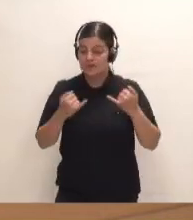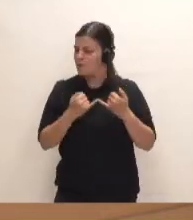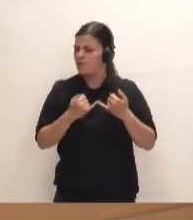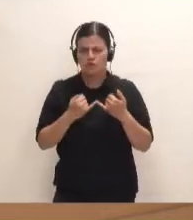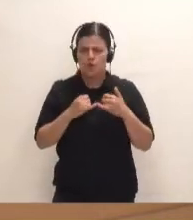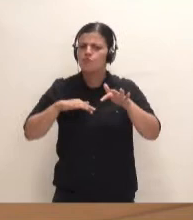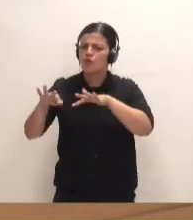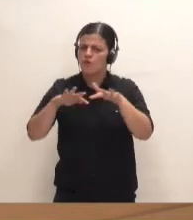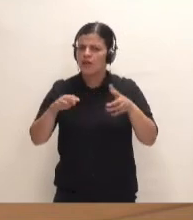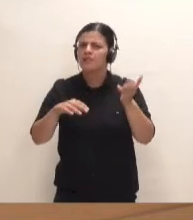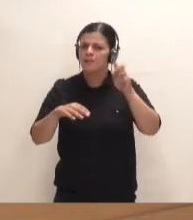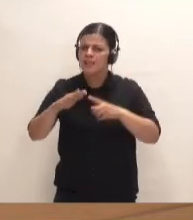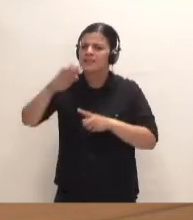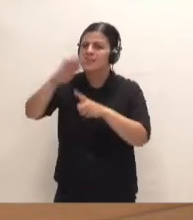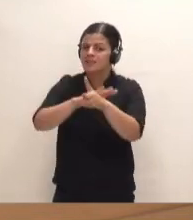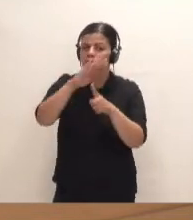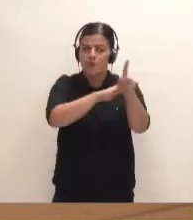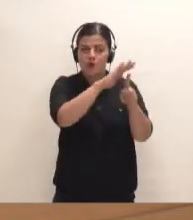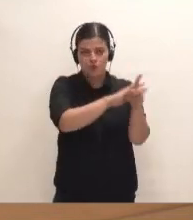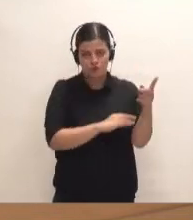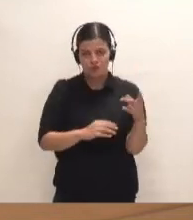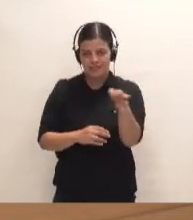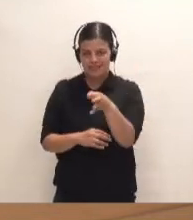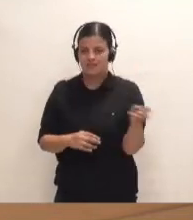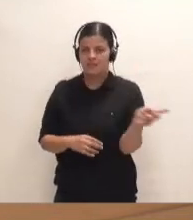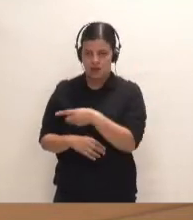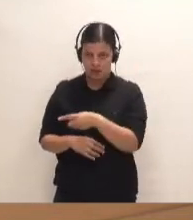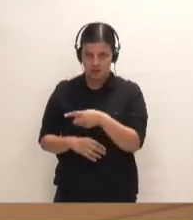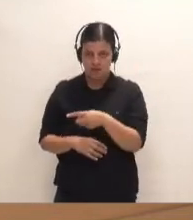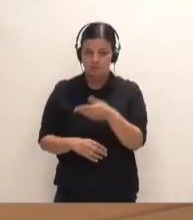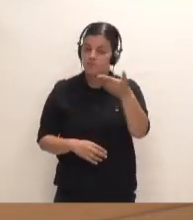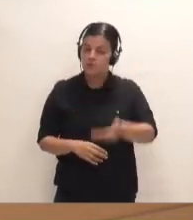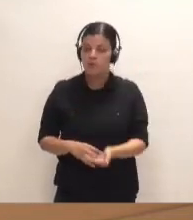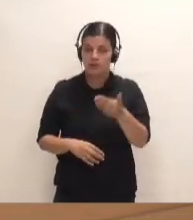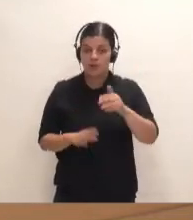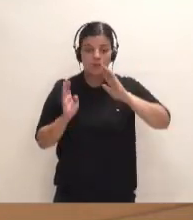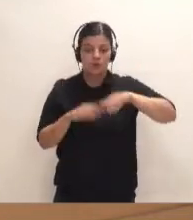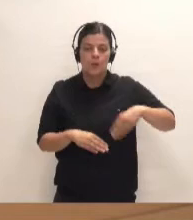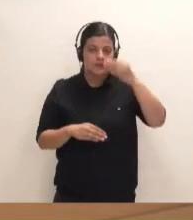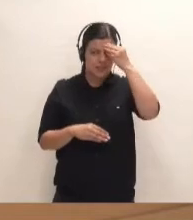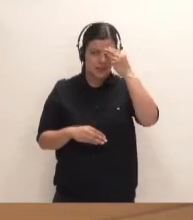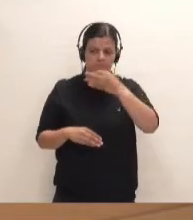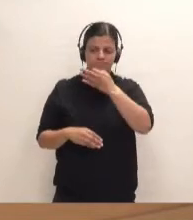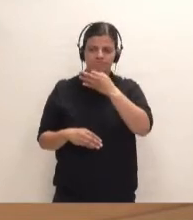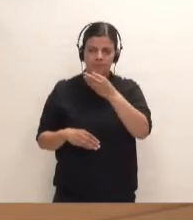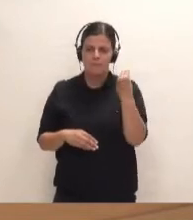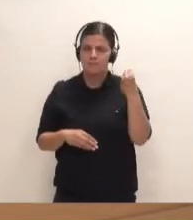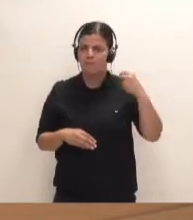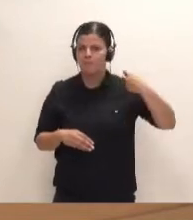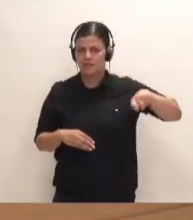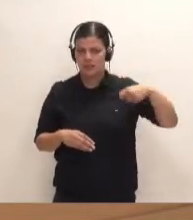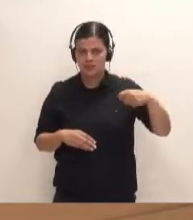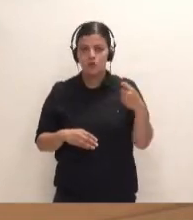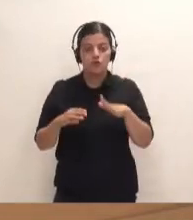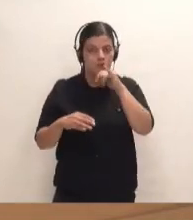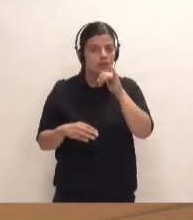movilidad de Tenerife, sino también el desarrollo de estas islas, que es muy importante. Y, por último, porque yo pensé que con las palabras del presidente era suficiente, pero bueno,